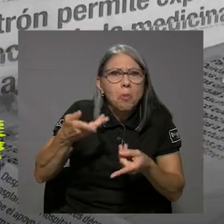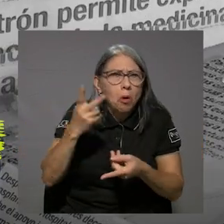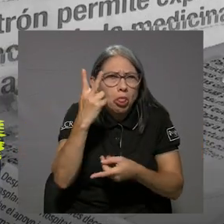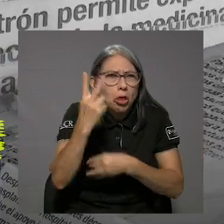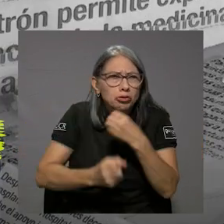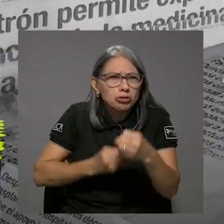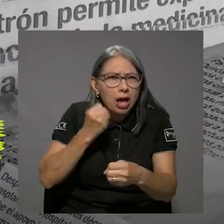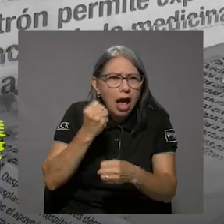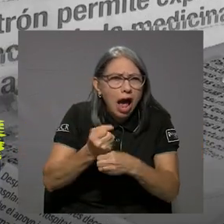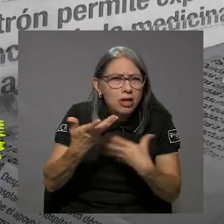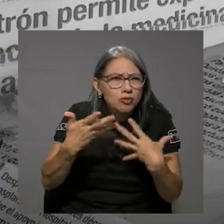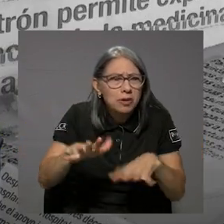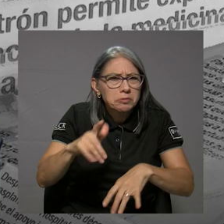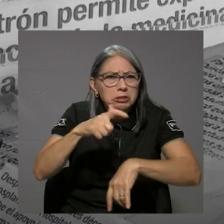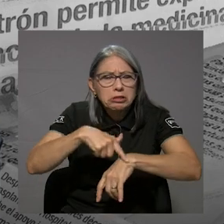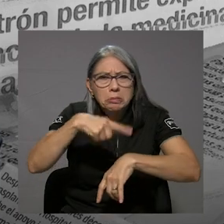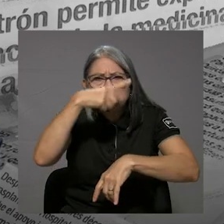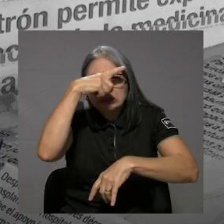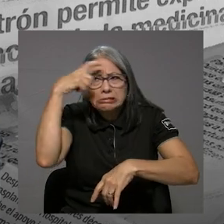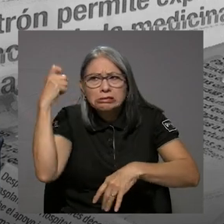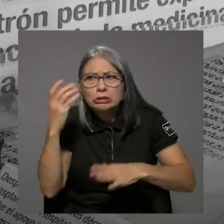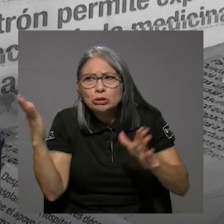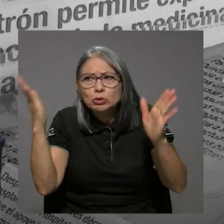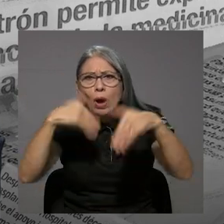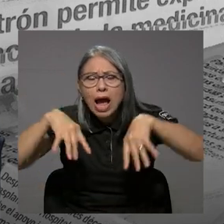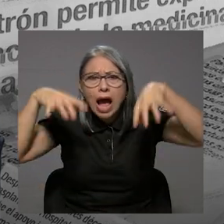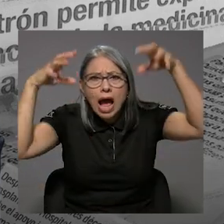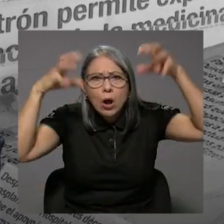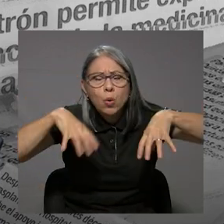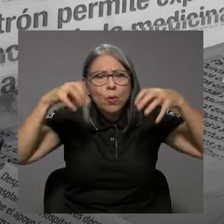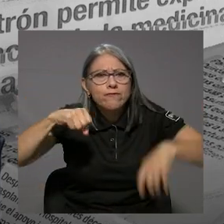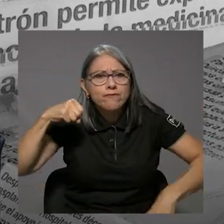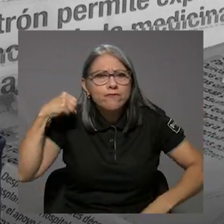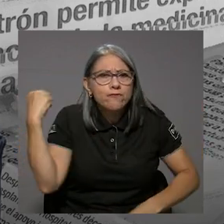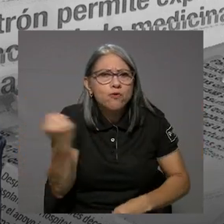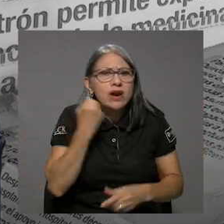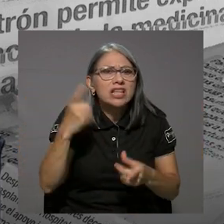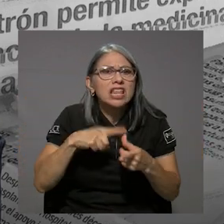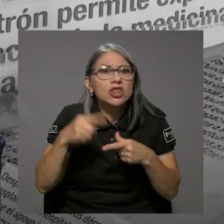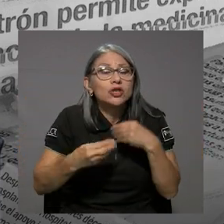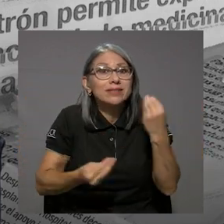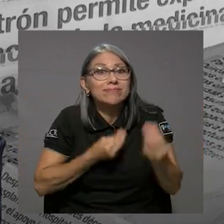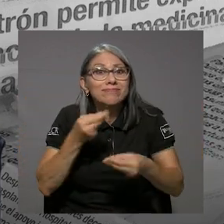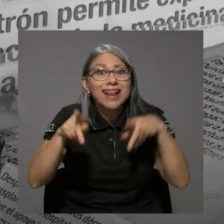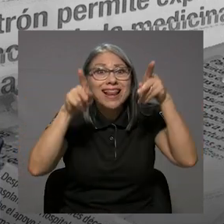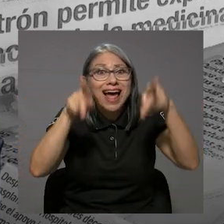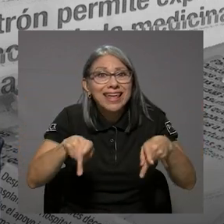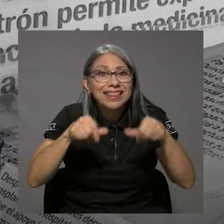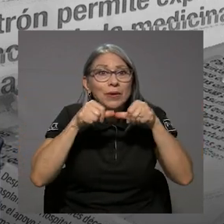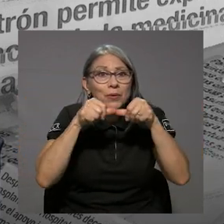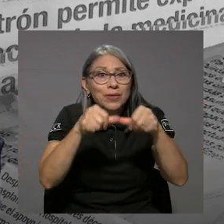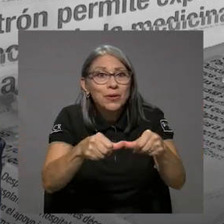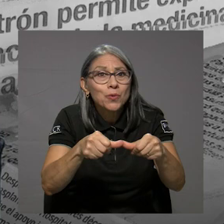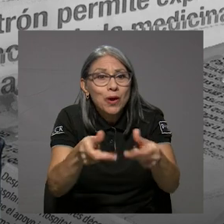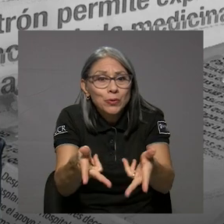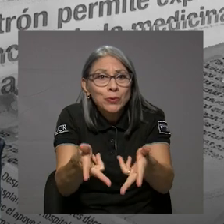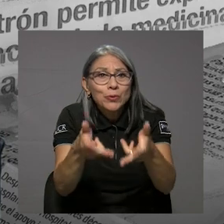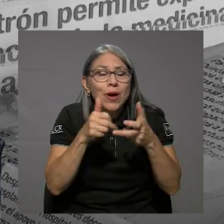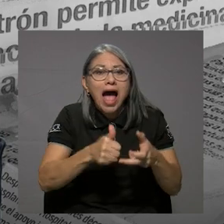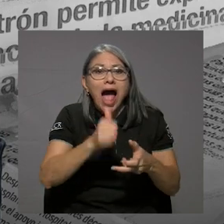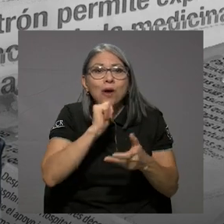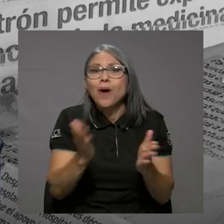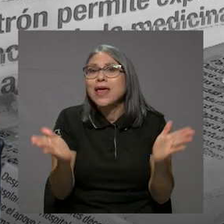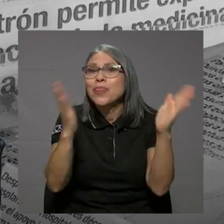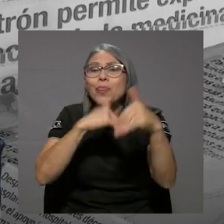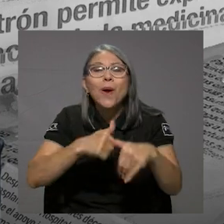años en el Caribe de tener una sequía fuerte. Lógicamente, la gente sigue extrayendo agua y no hay agua